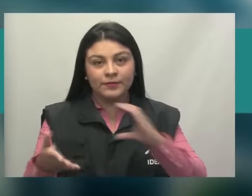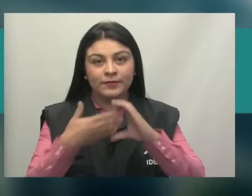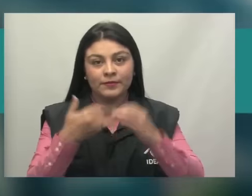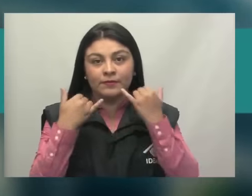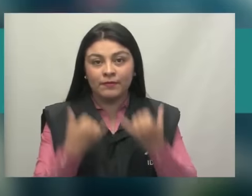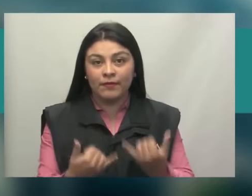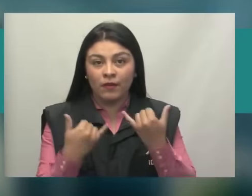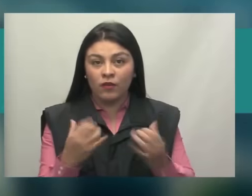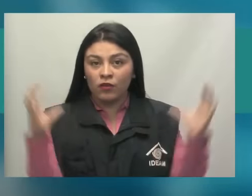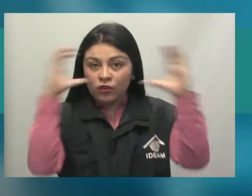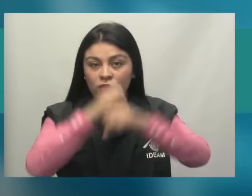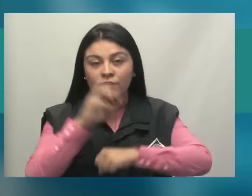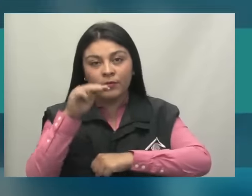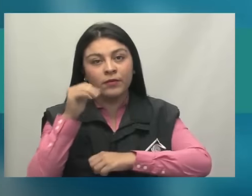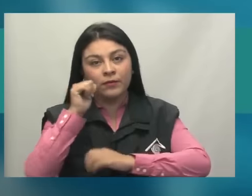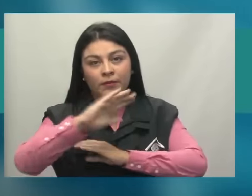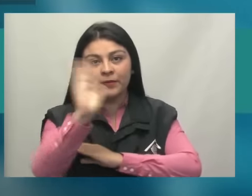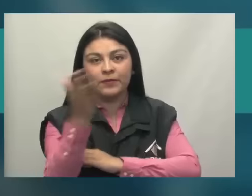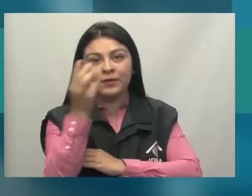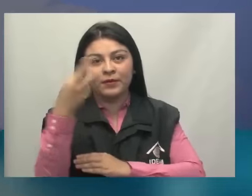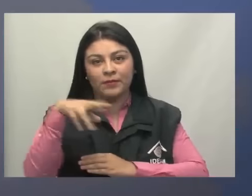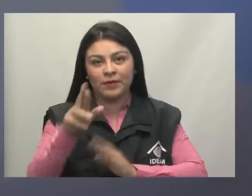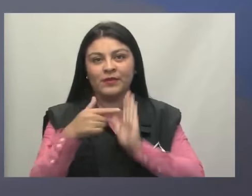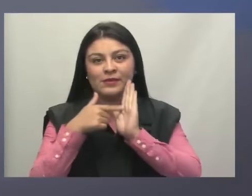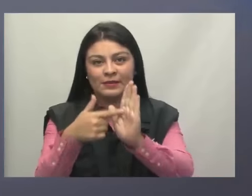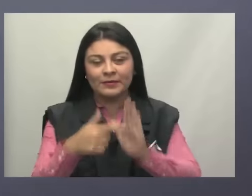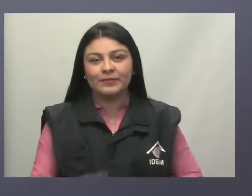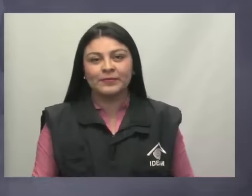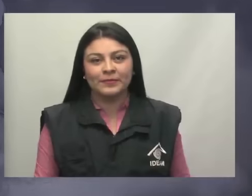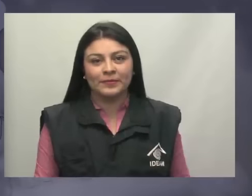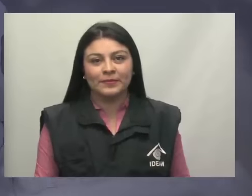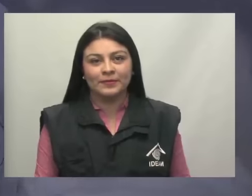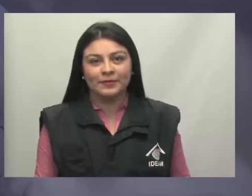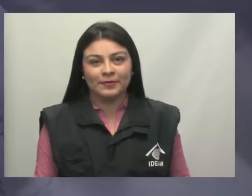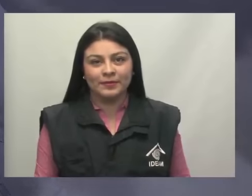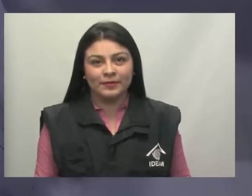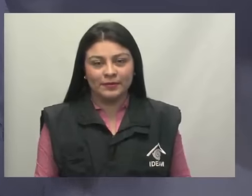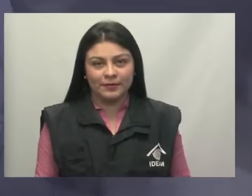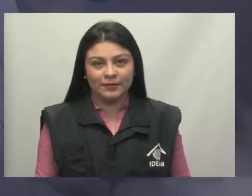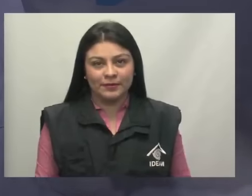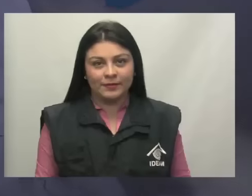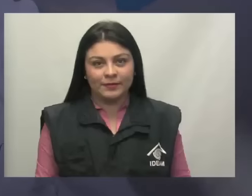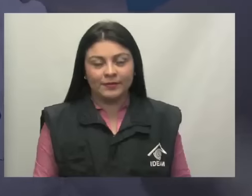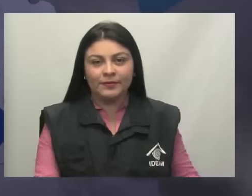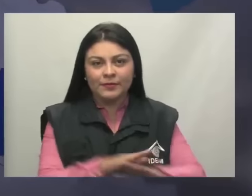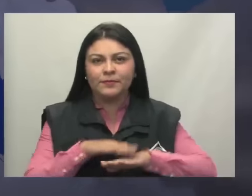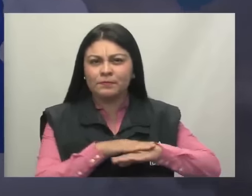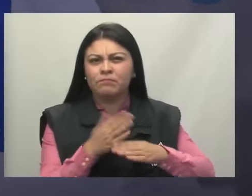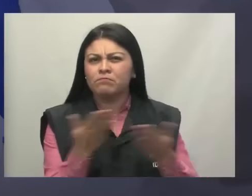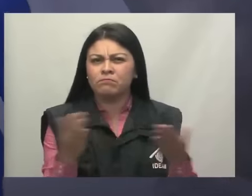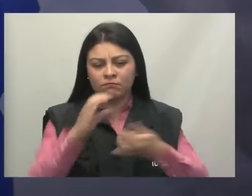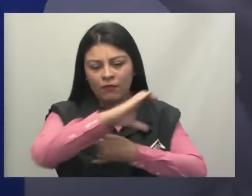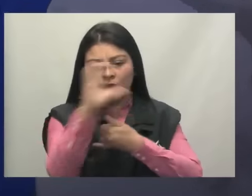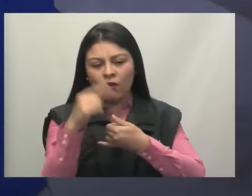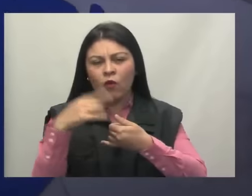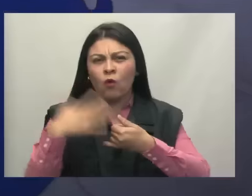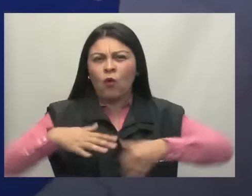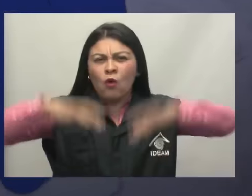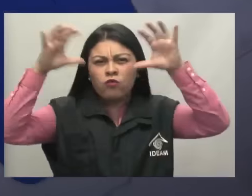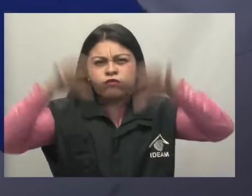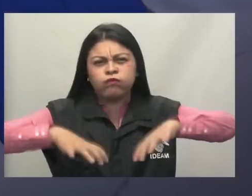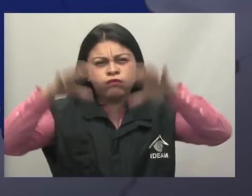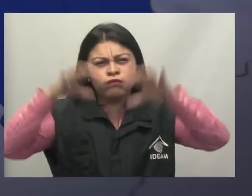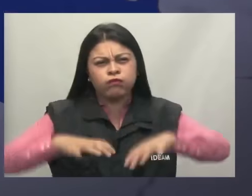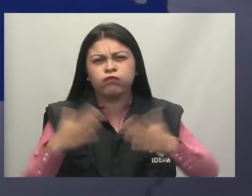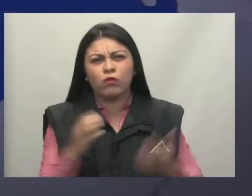Pronóstico del tiempo para la noche del martes y la madrugada del miércoles Música Nuestro Caribe se ve con lluvias más fuertes al